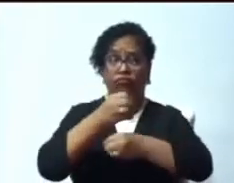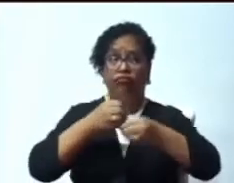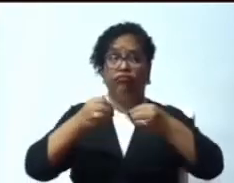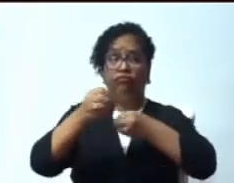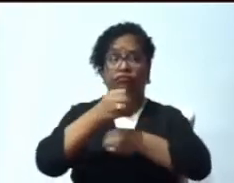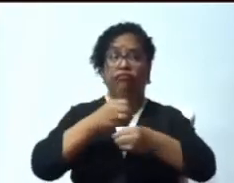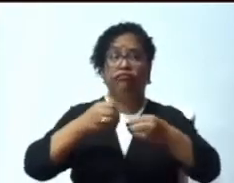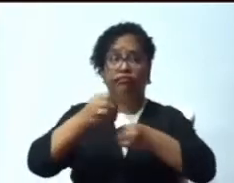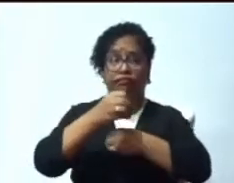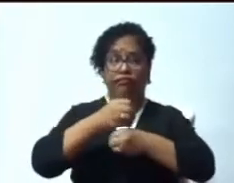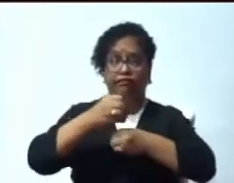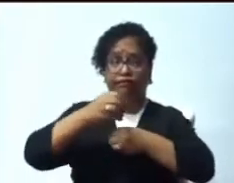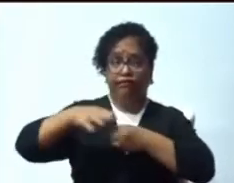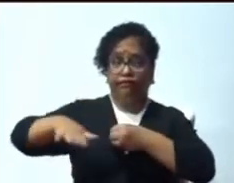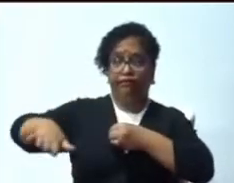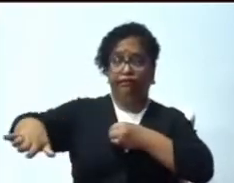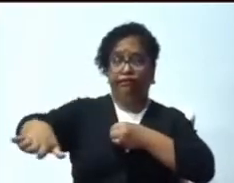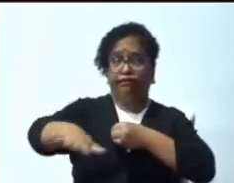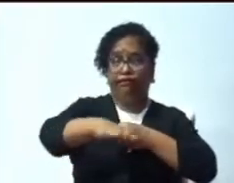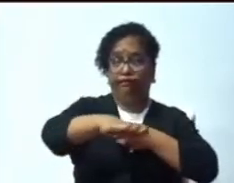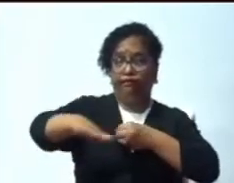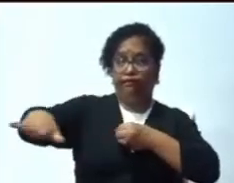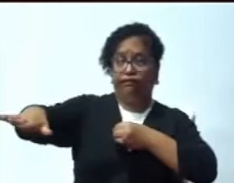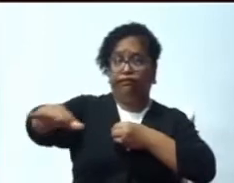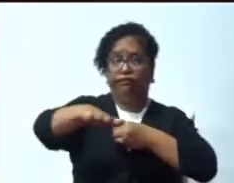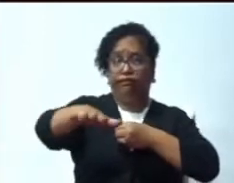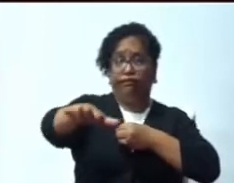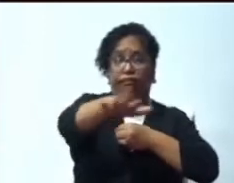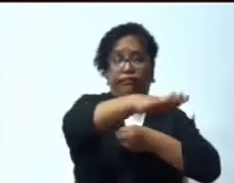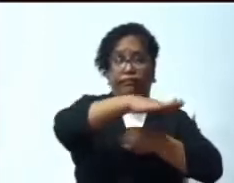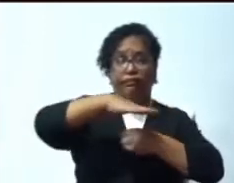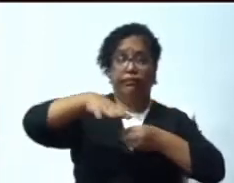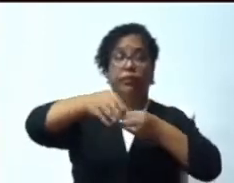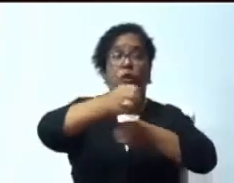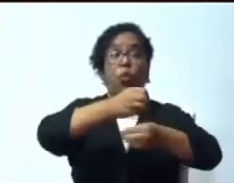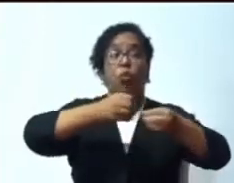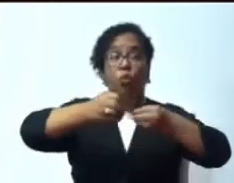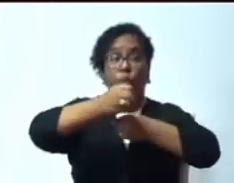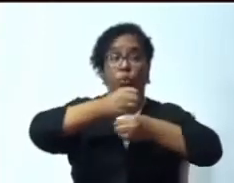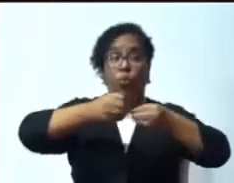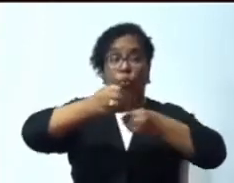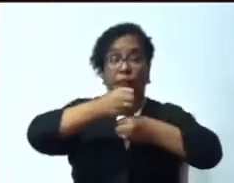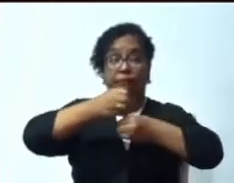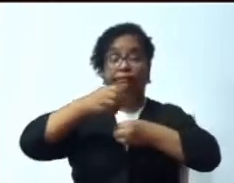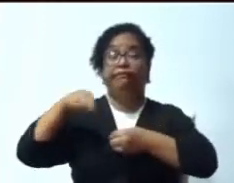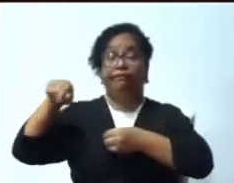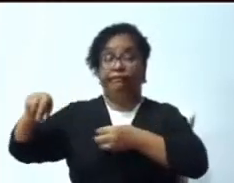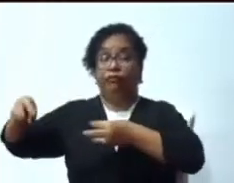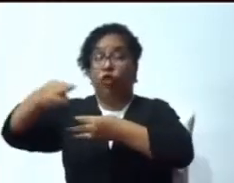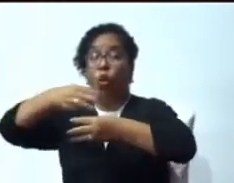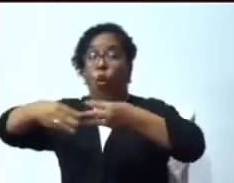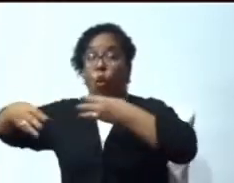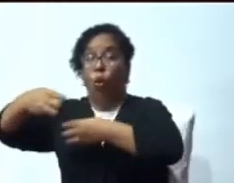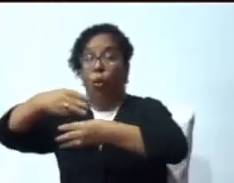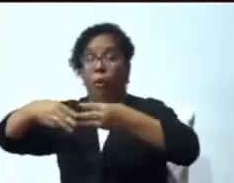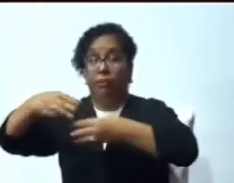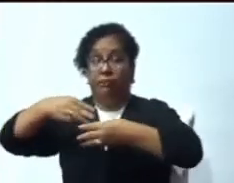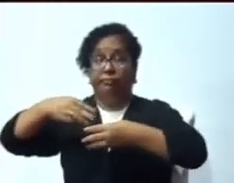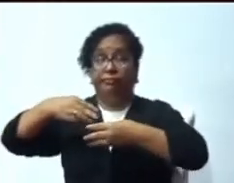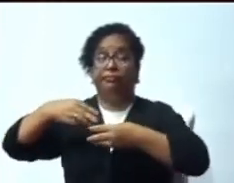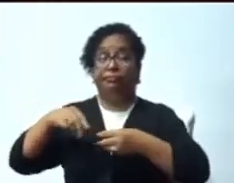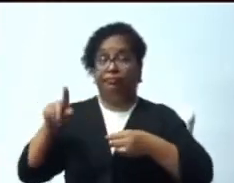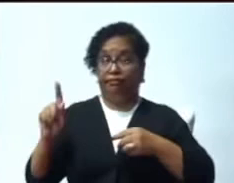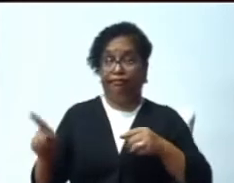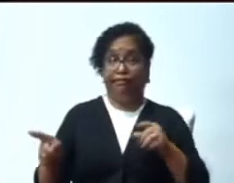instancia Osama y los minas del municipio Santo Domingo Este, está en constante